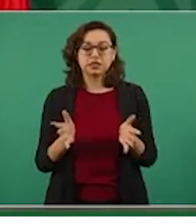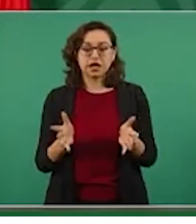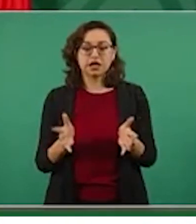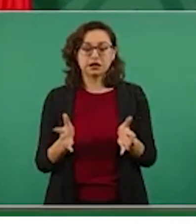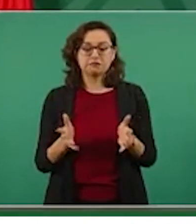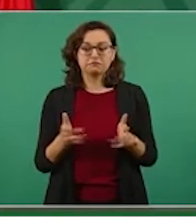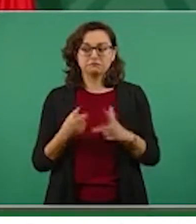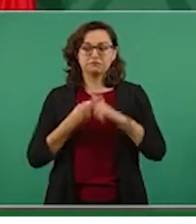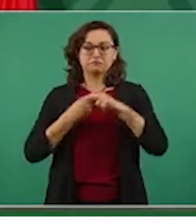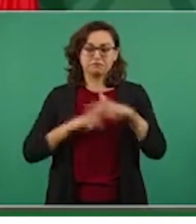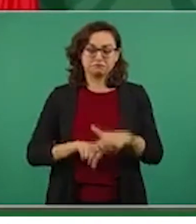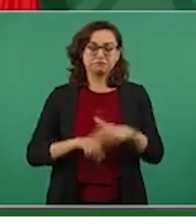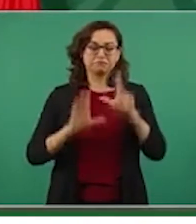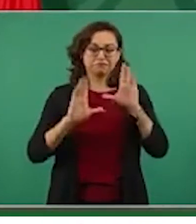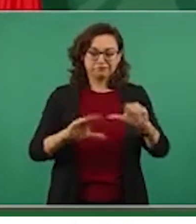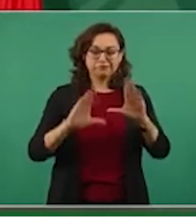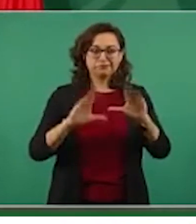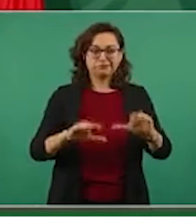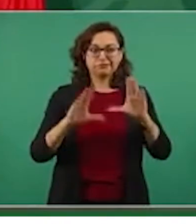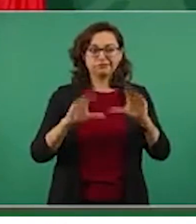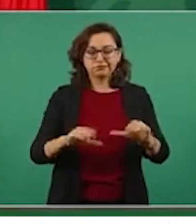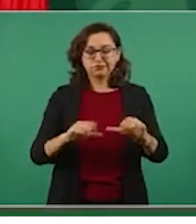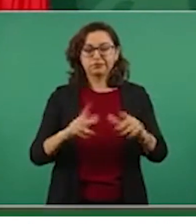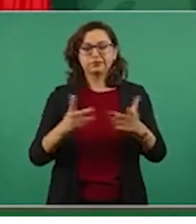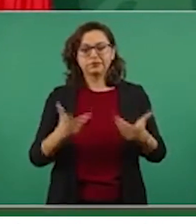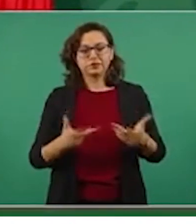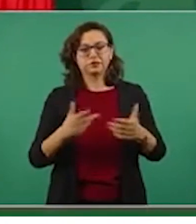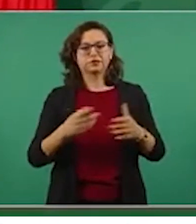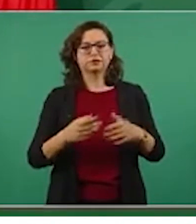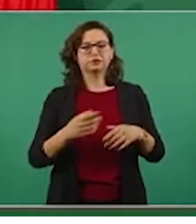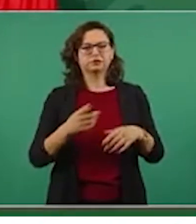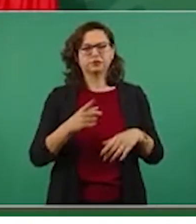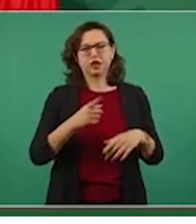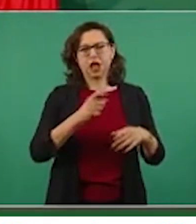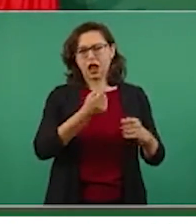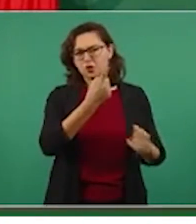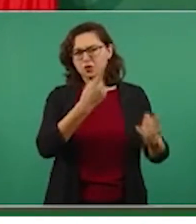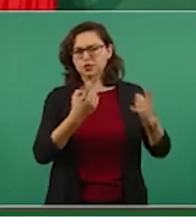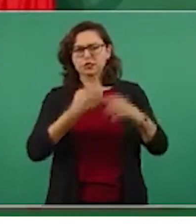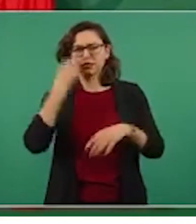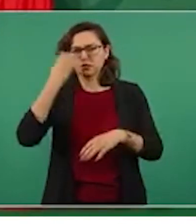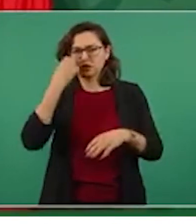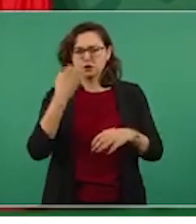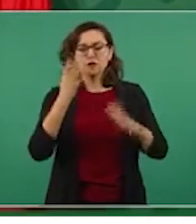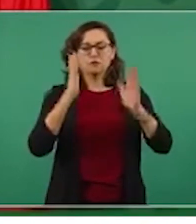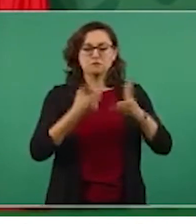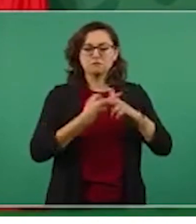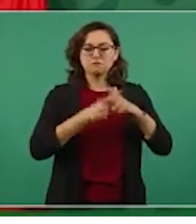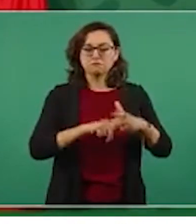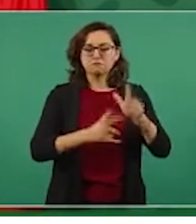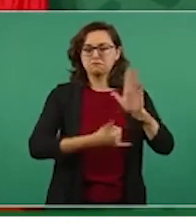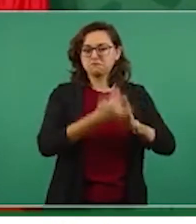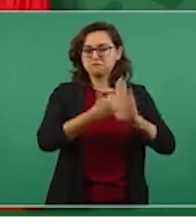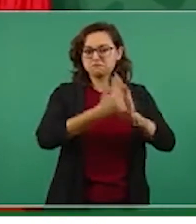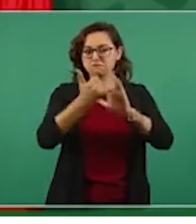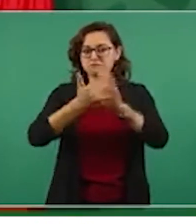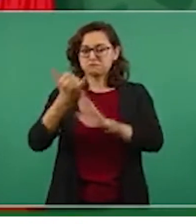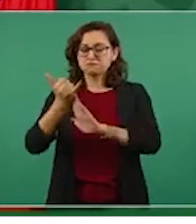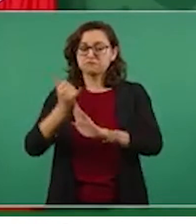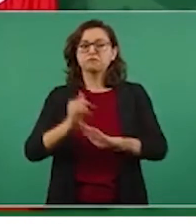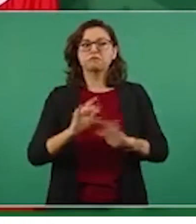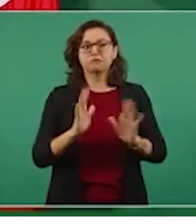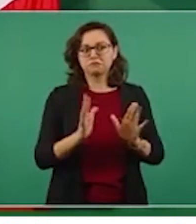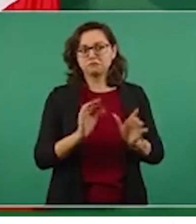construirse y ya van a comenzar